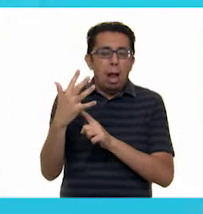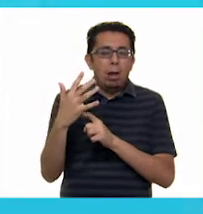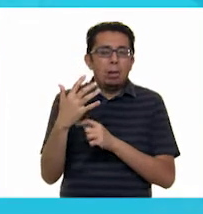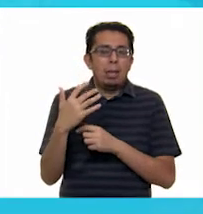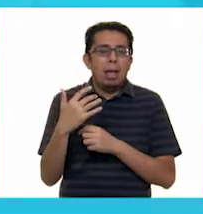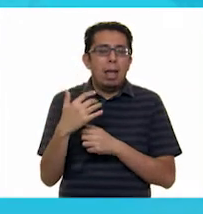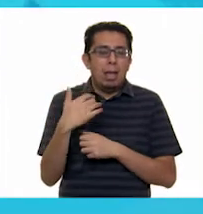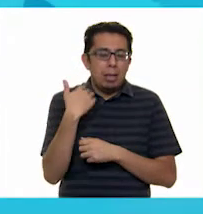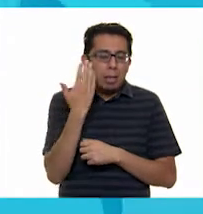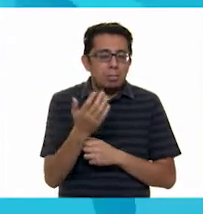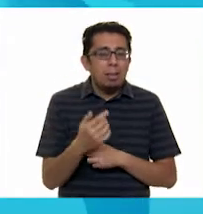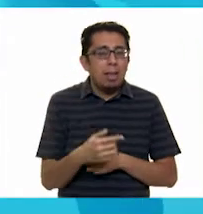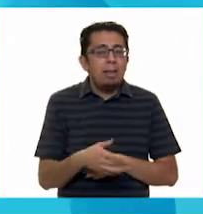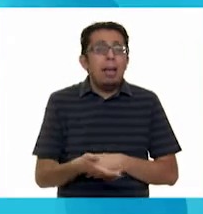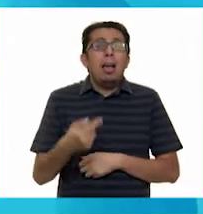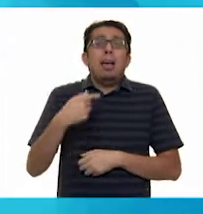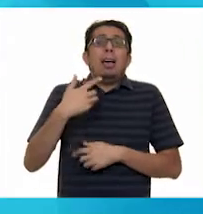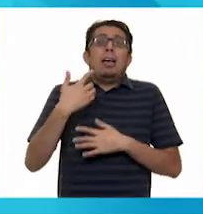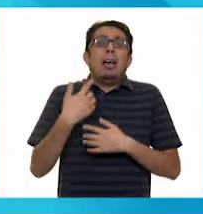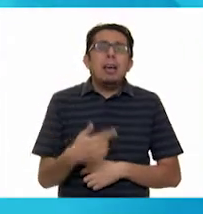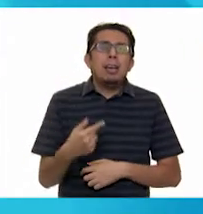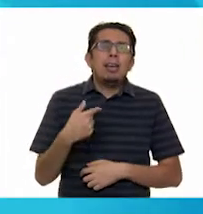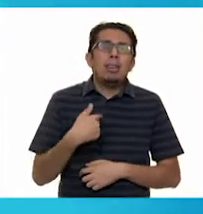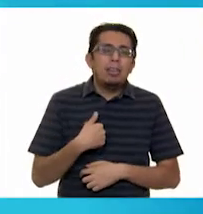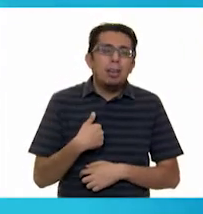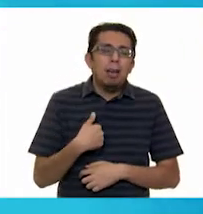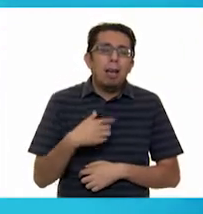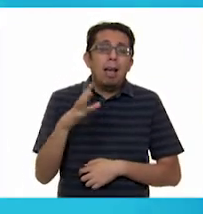¡Ay! Si yo tuviera un papalote.